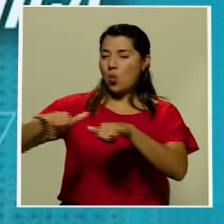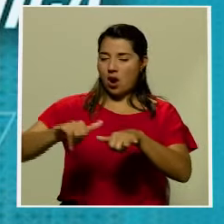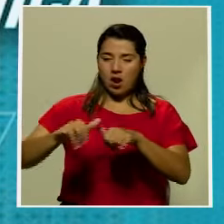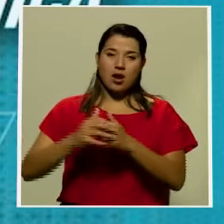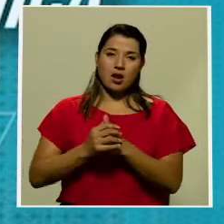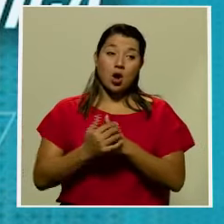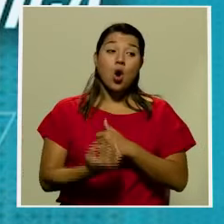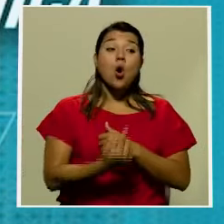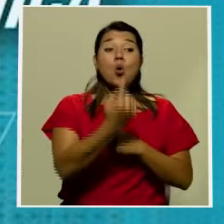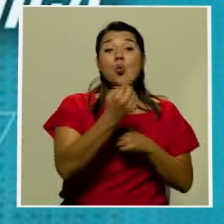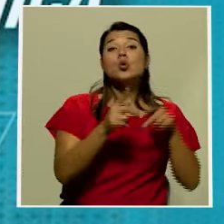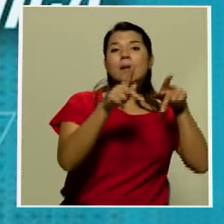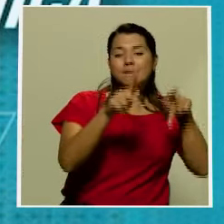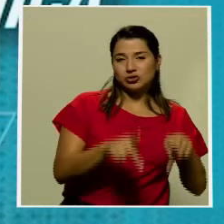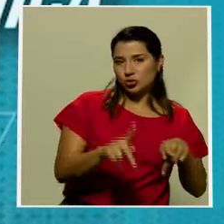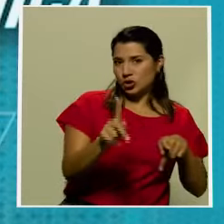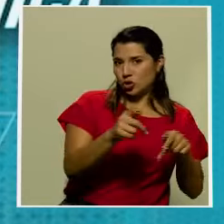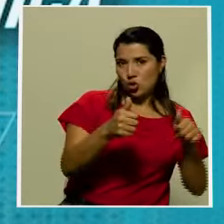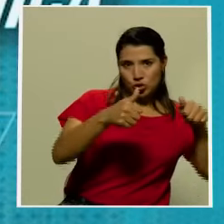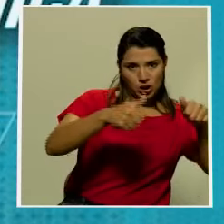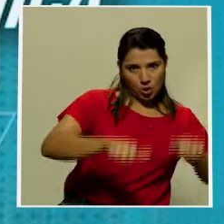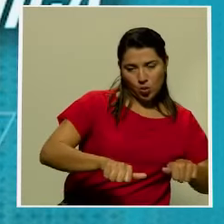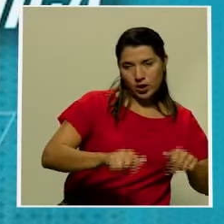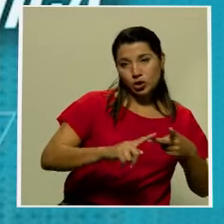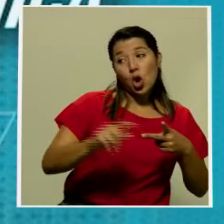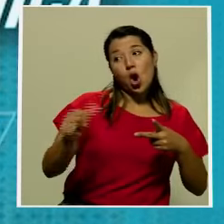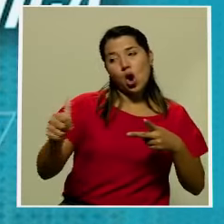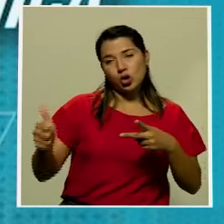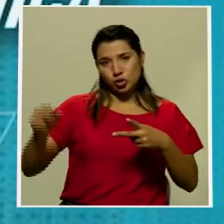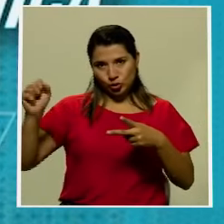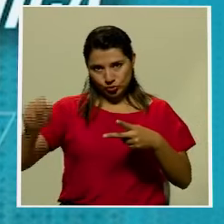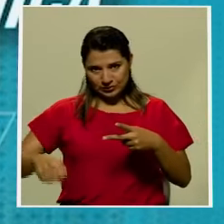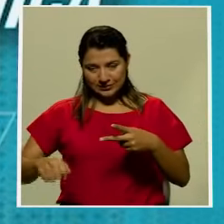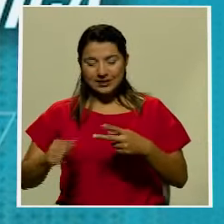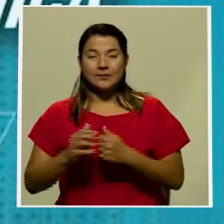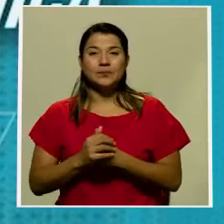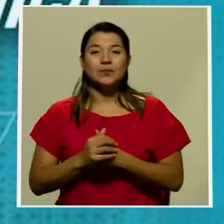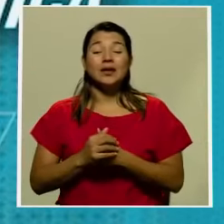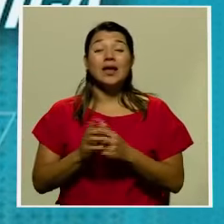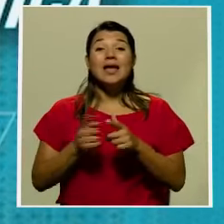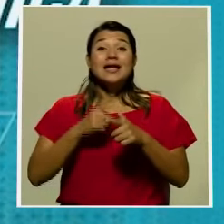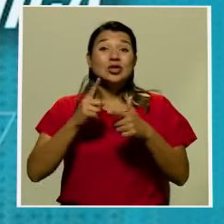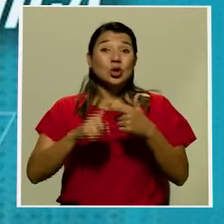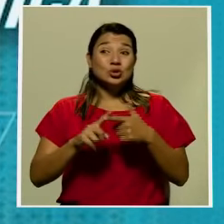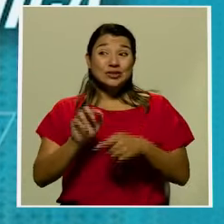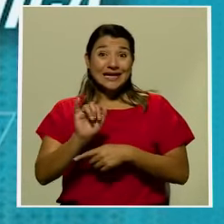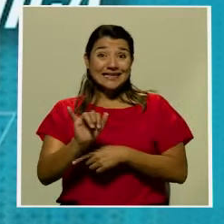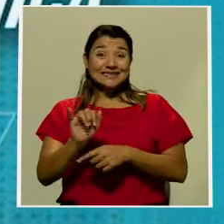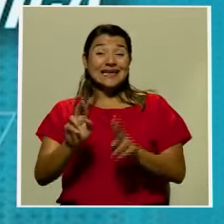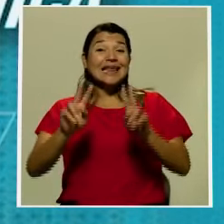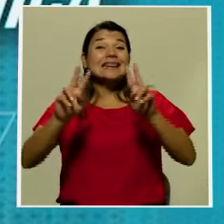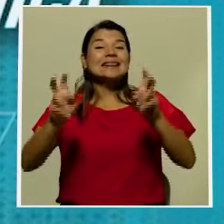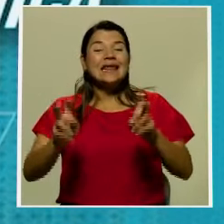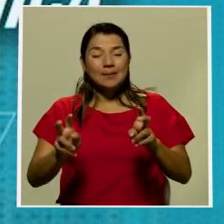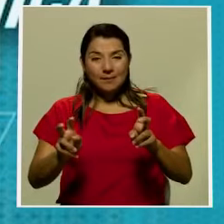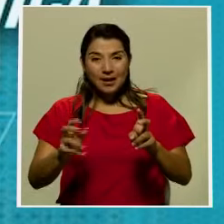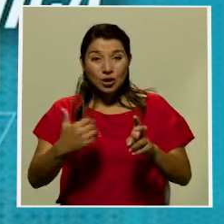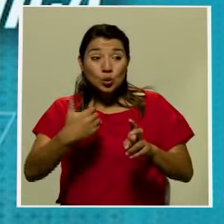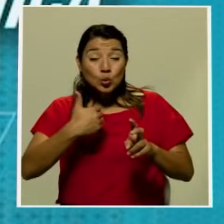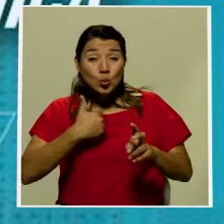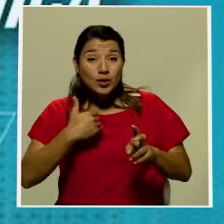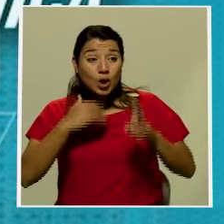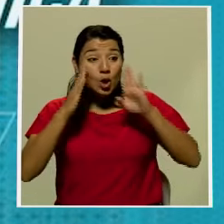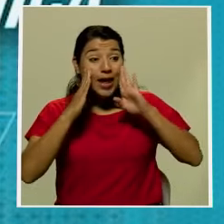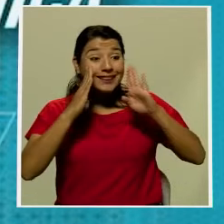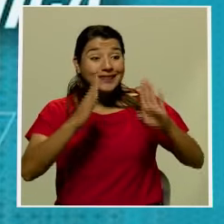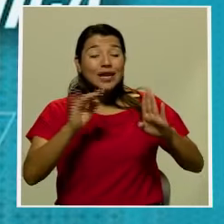que acoge la tesis mía como defensor en el sentido de que este tema debió haber sido conocido como procedimiento